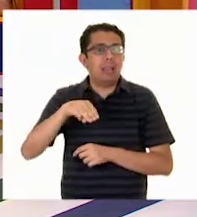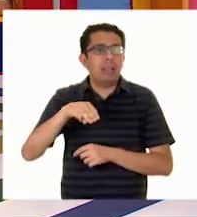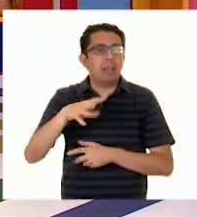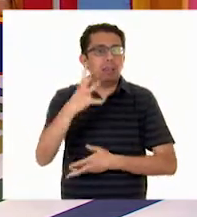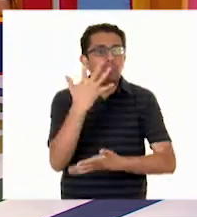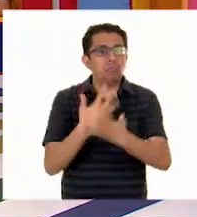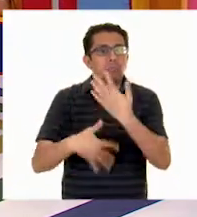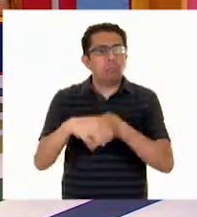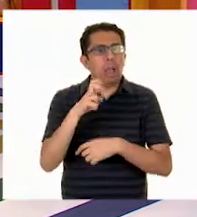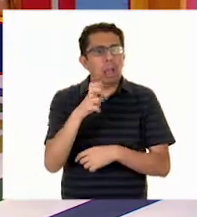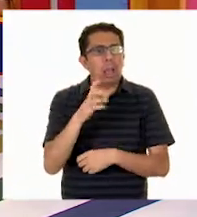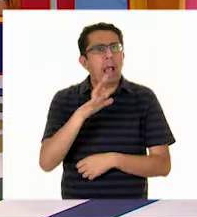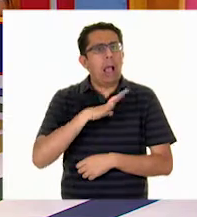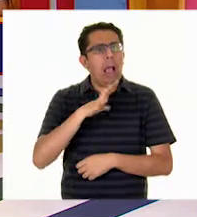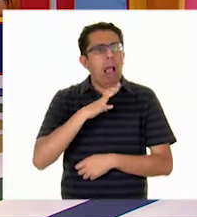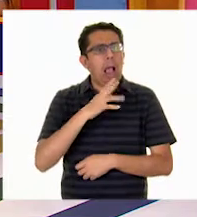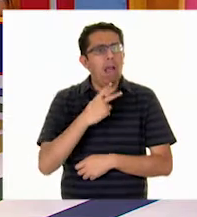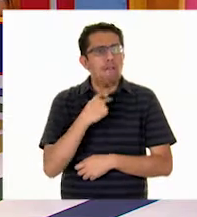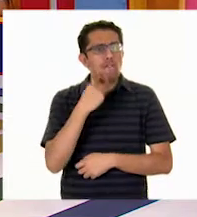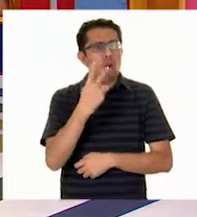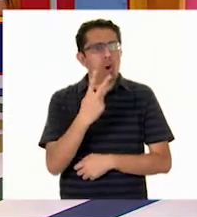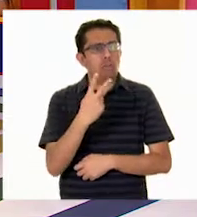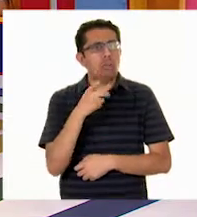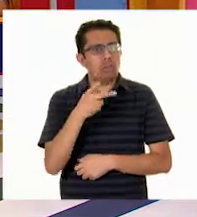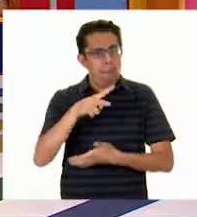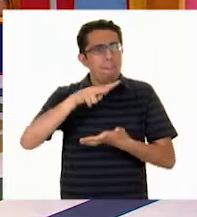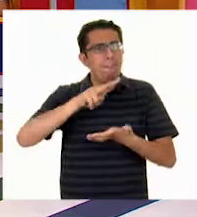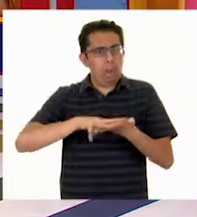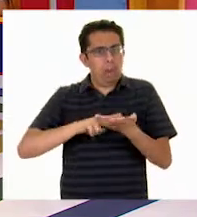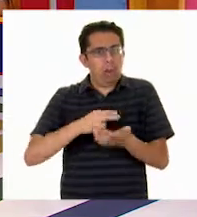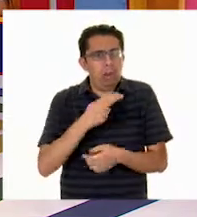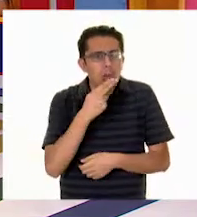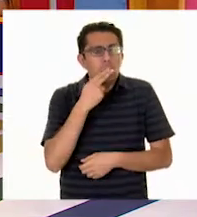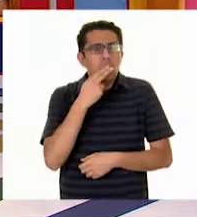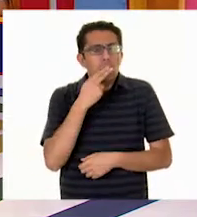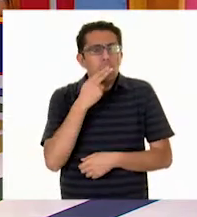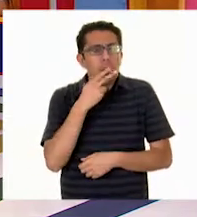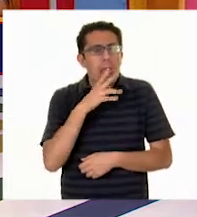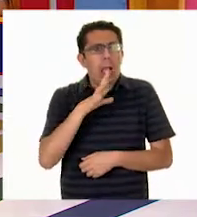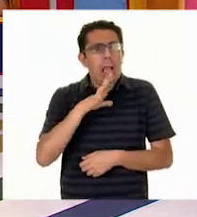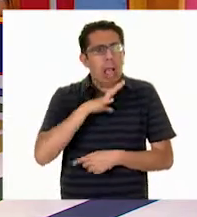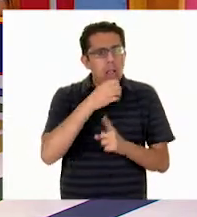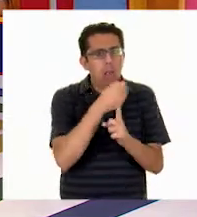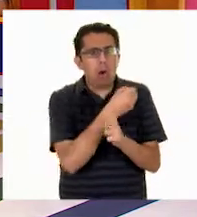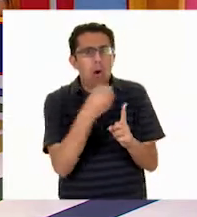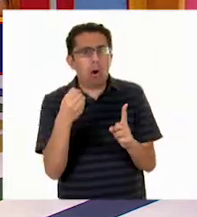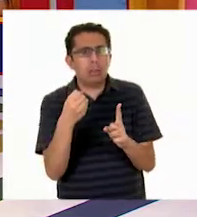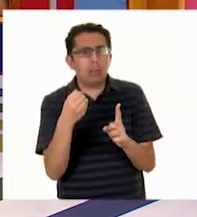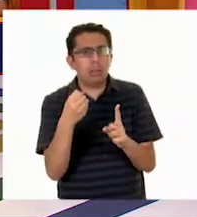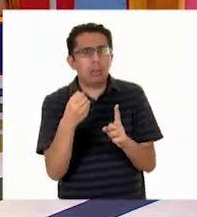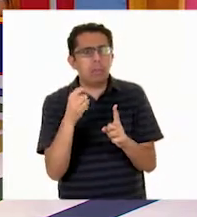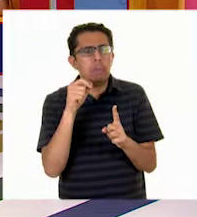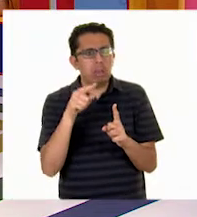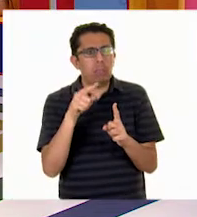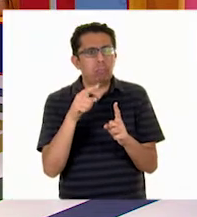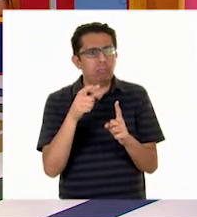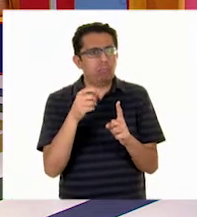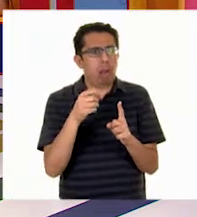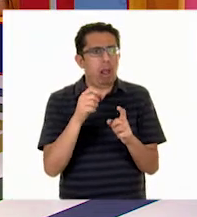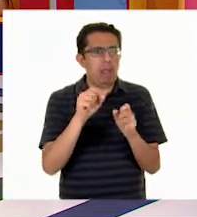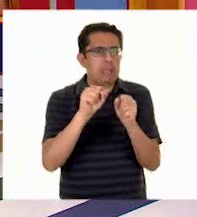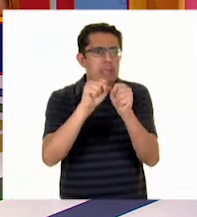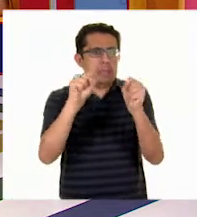es una voz, porque cuenta, porque tiene sentido, porque tiene una estructura y tiene todo un sistema, ¿sí?